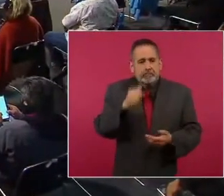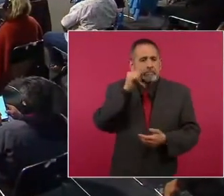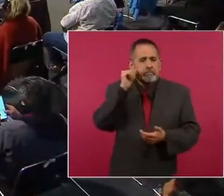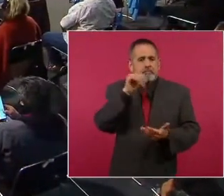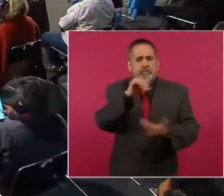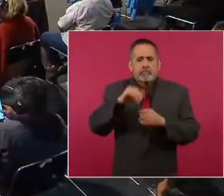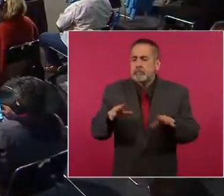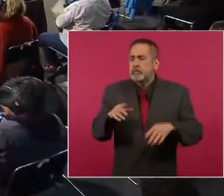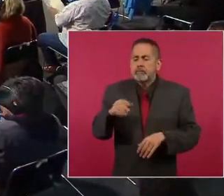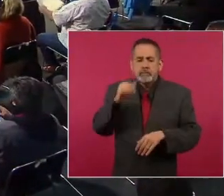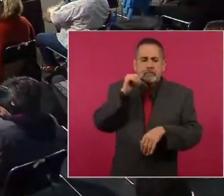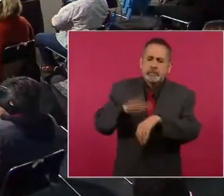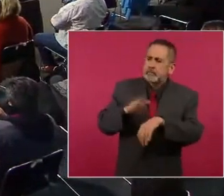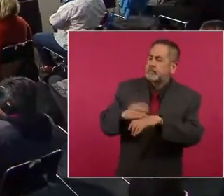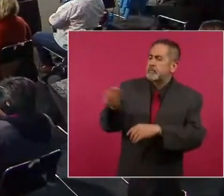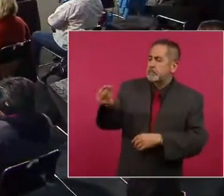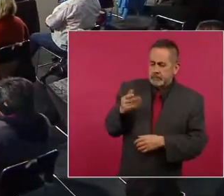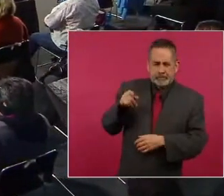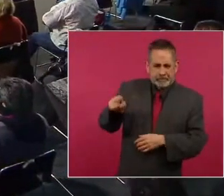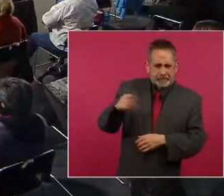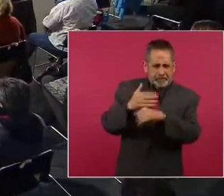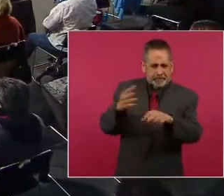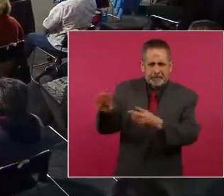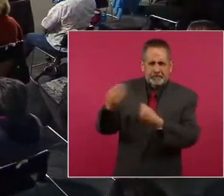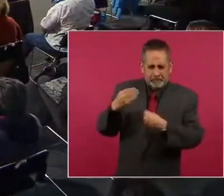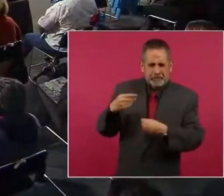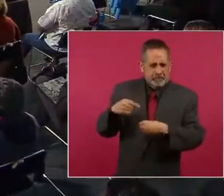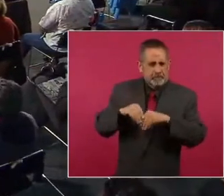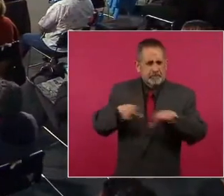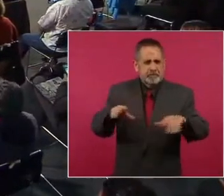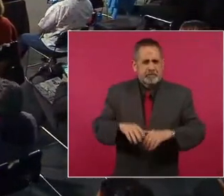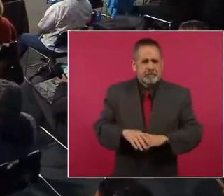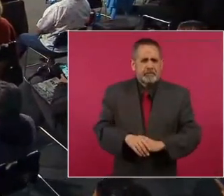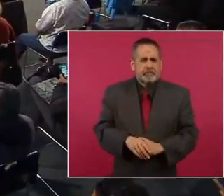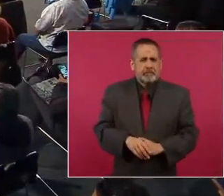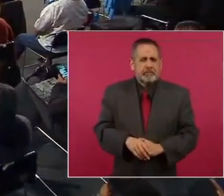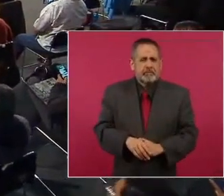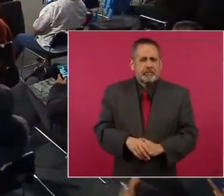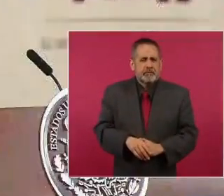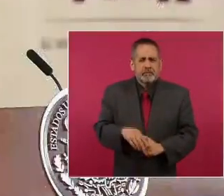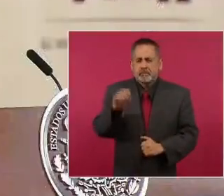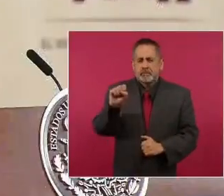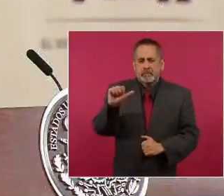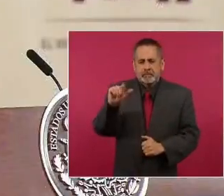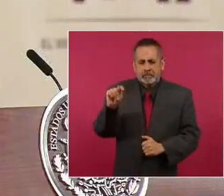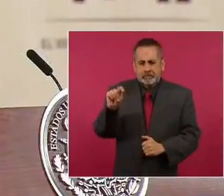ver que nos manden la información del SAT